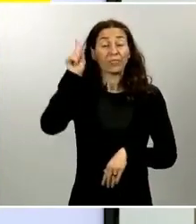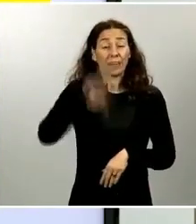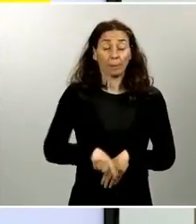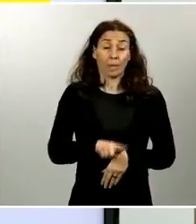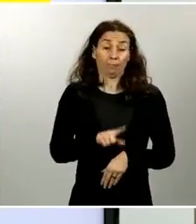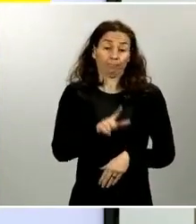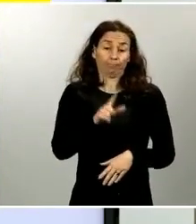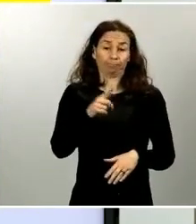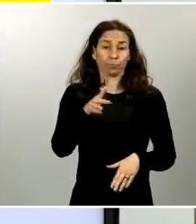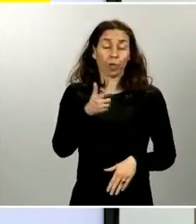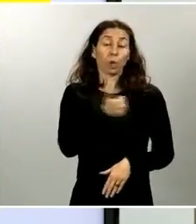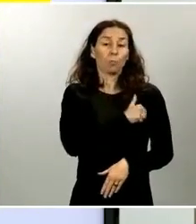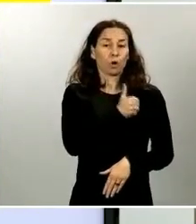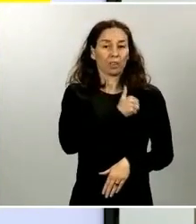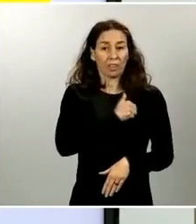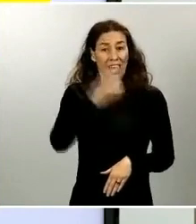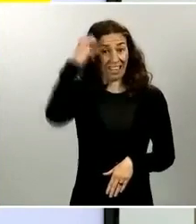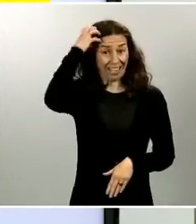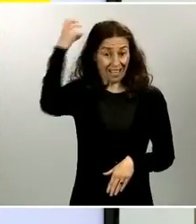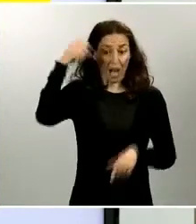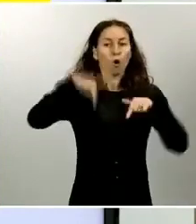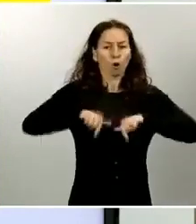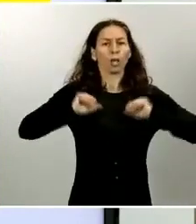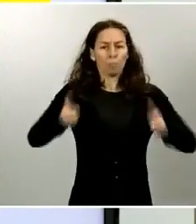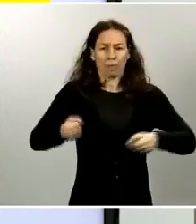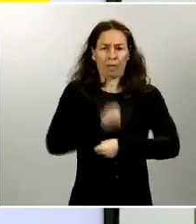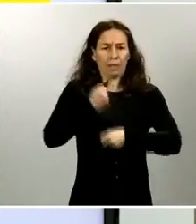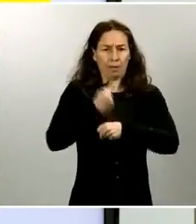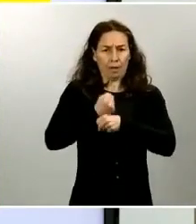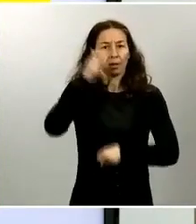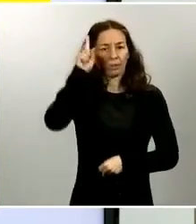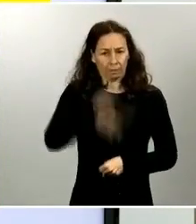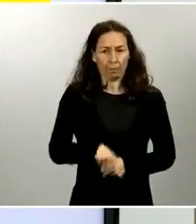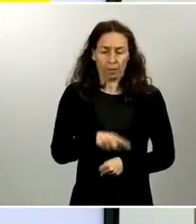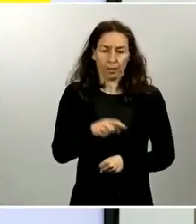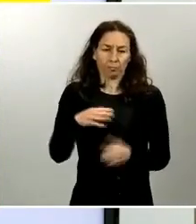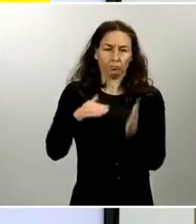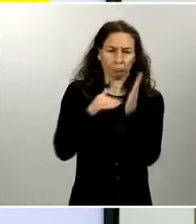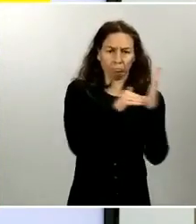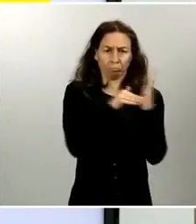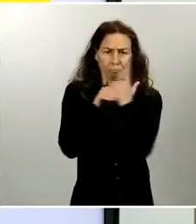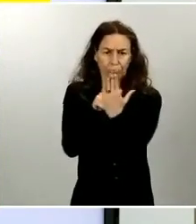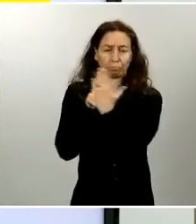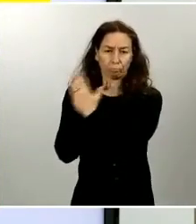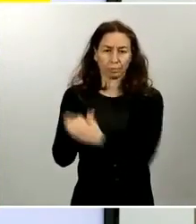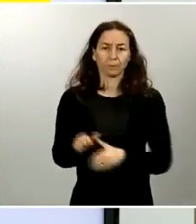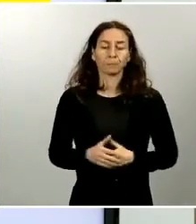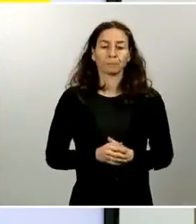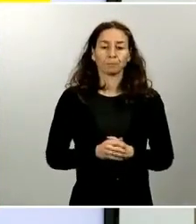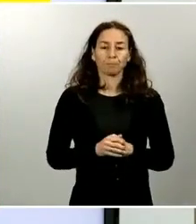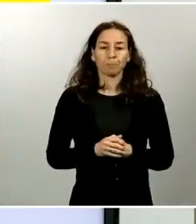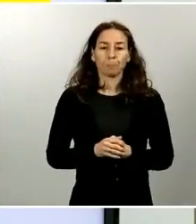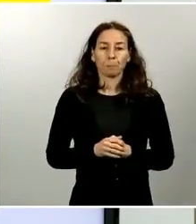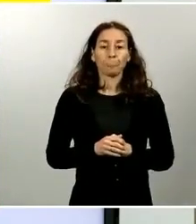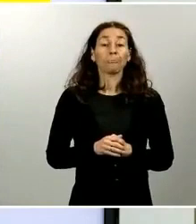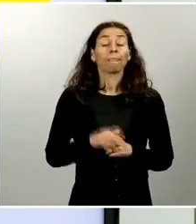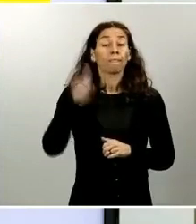también en esta función y comenzará en breve a desarrollar también esta labor. Y también, por último,